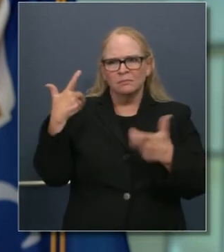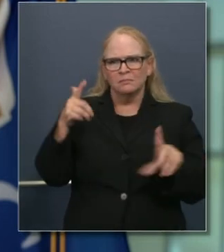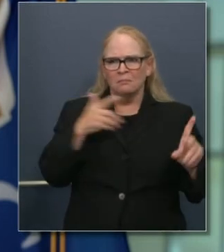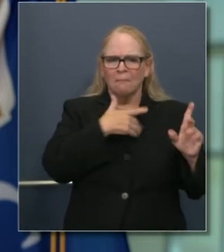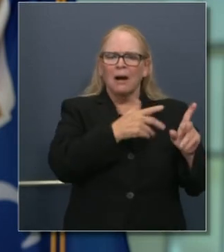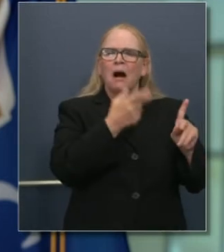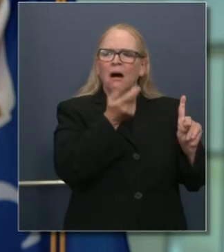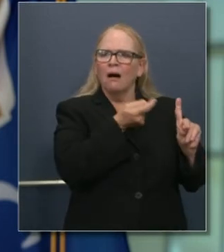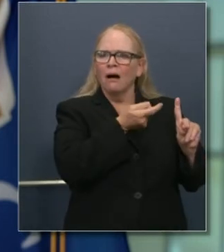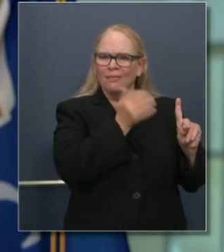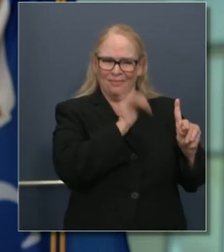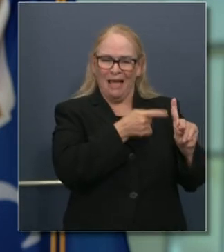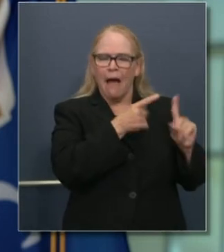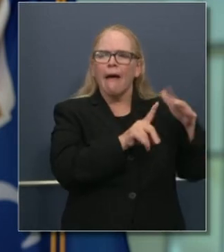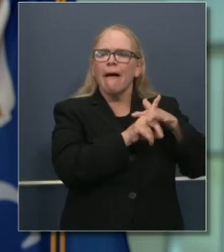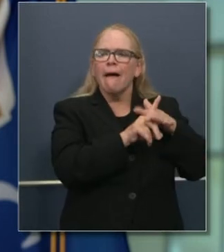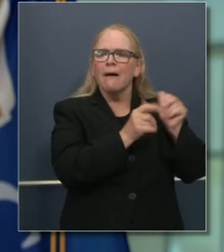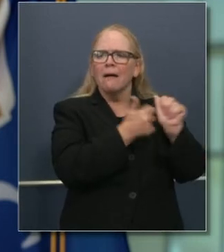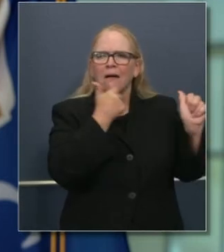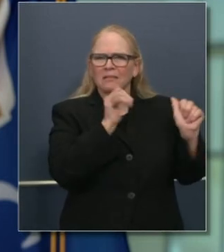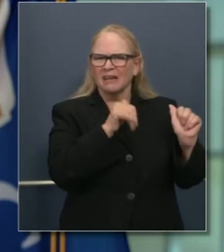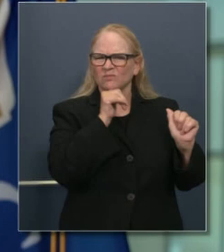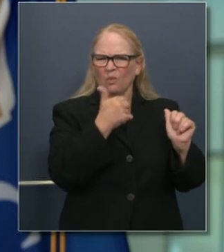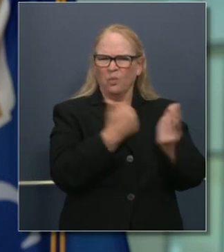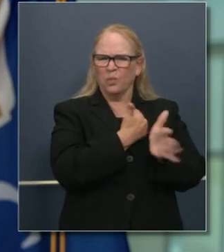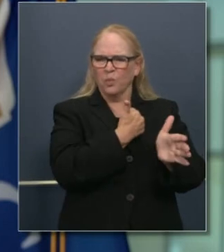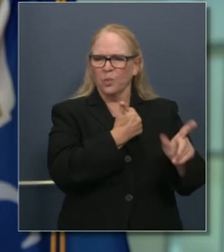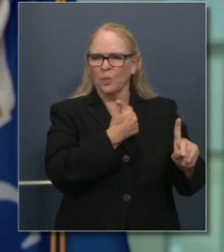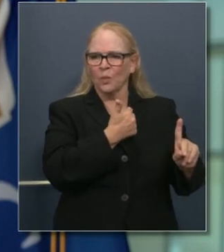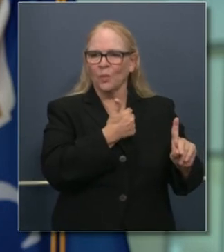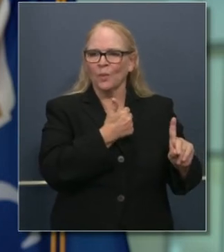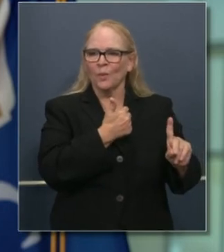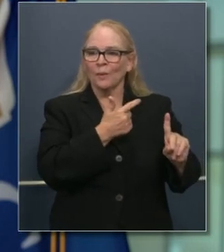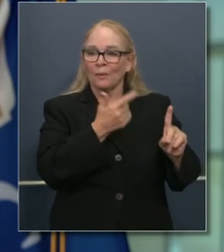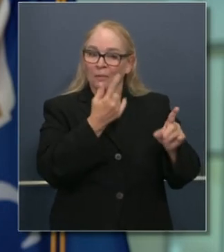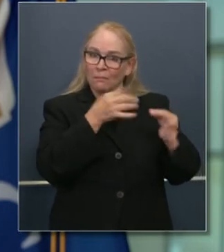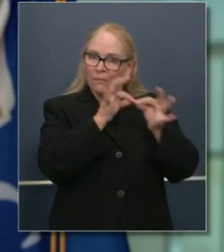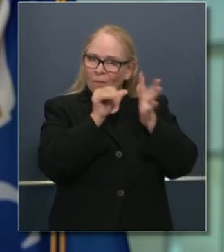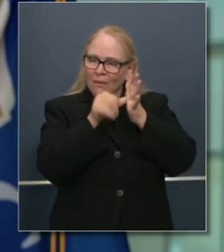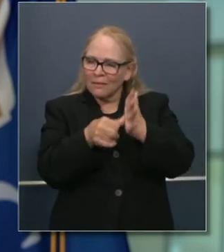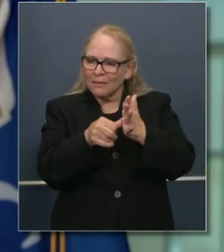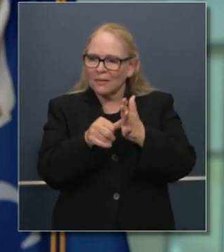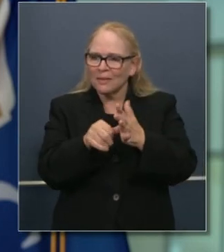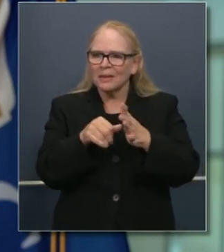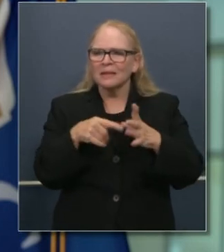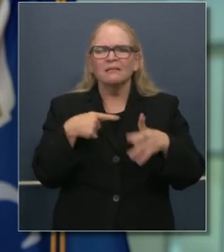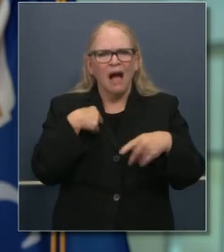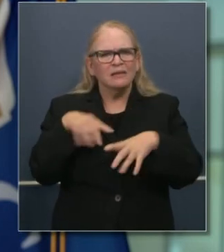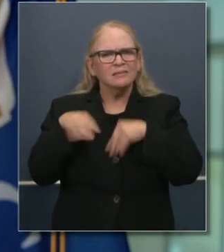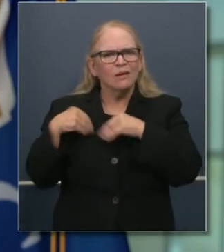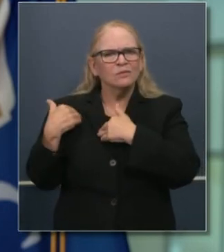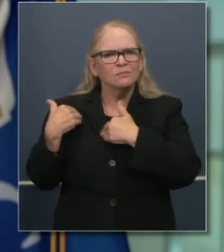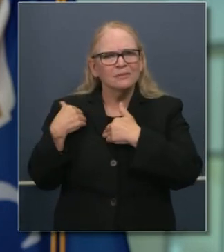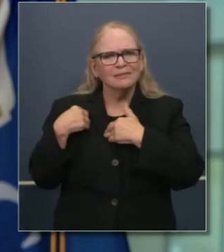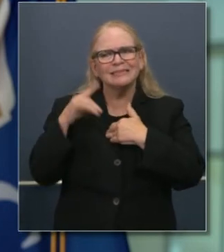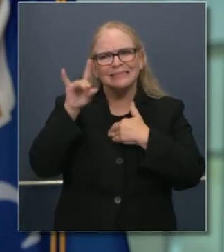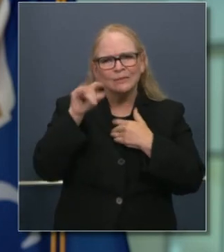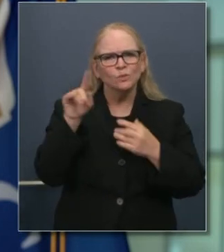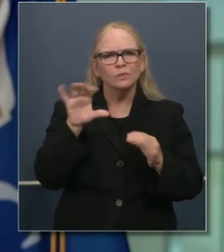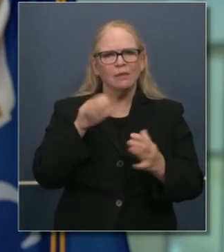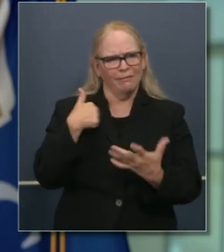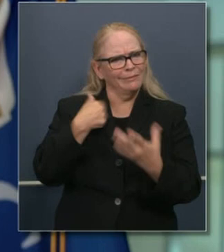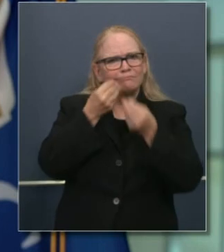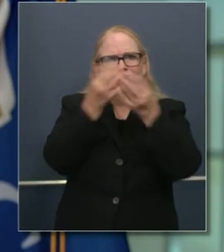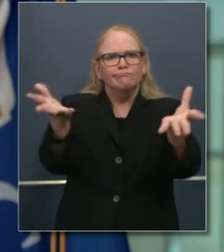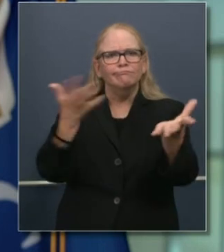problema técnico con el servidor. Esto no es nada nuevo, pero lo clave es reconocerlo, abordarlo, ser